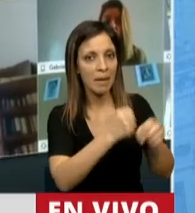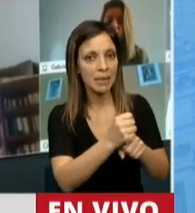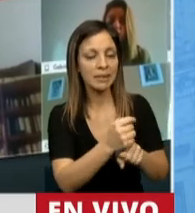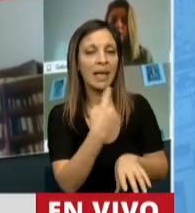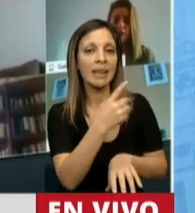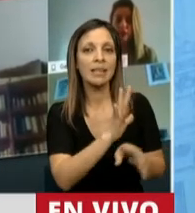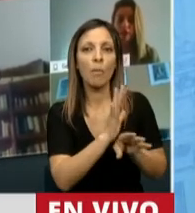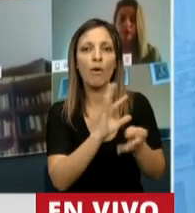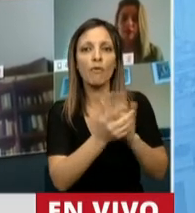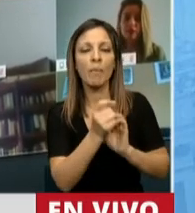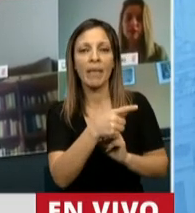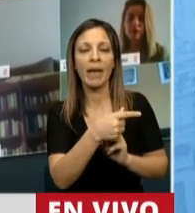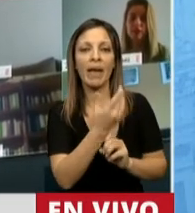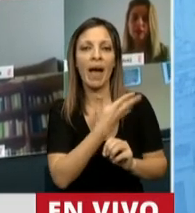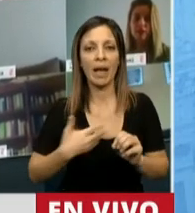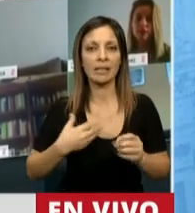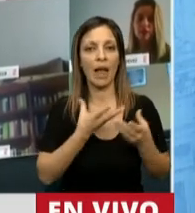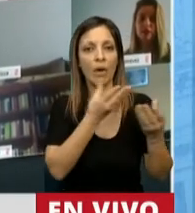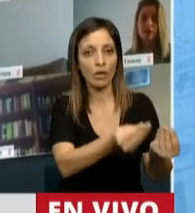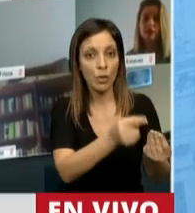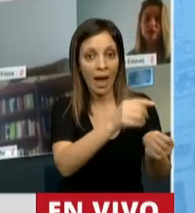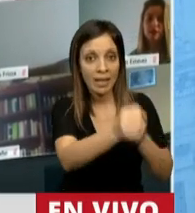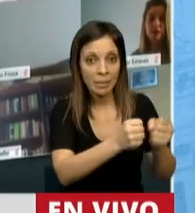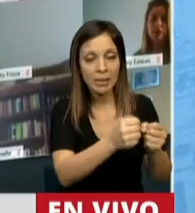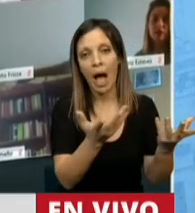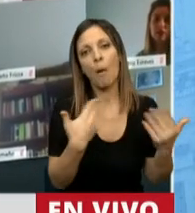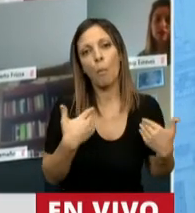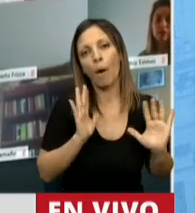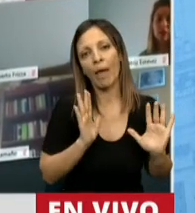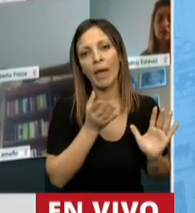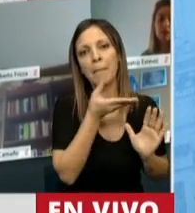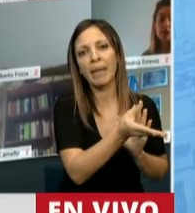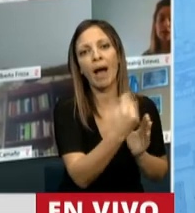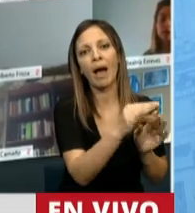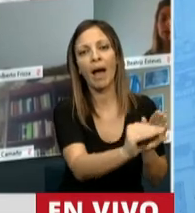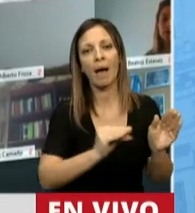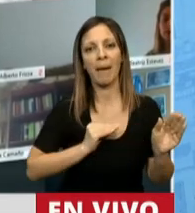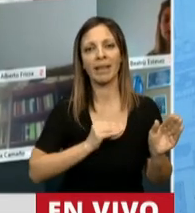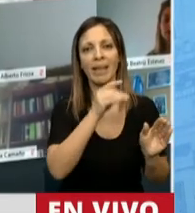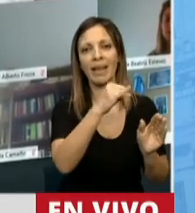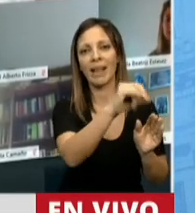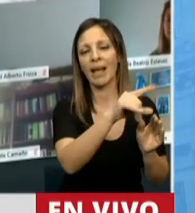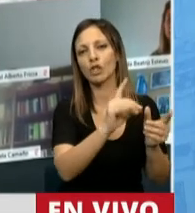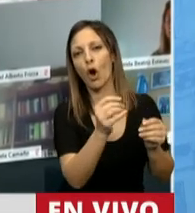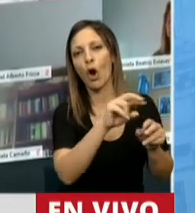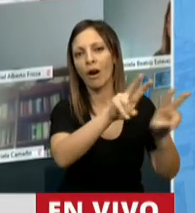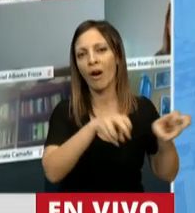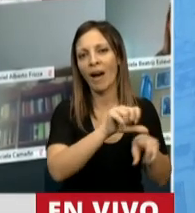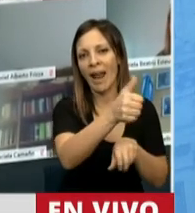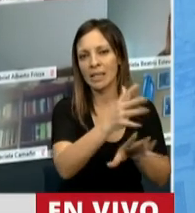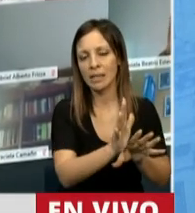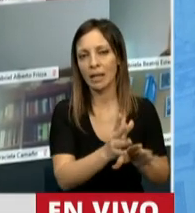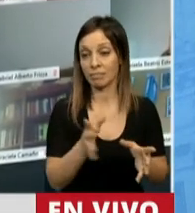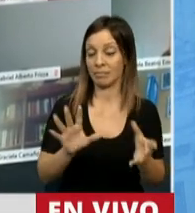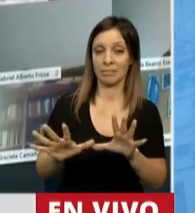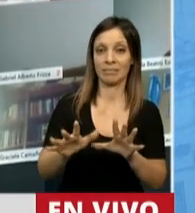contraprestación a esa ayuda el Estado tiene derecho a pedirles parte del capital accionario de esas empresas. Ideas locas, dijo el